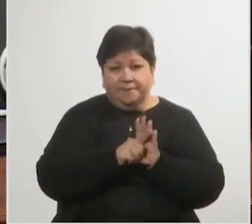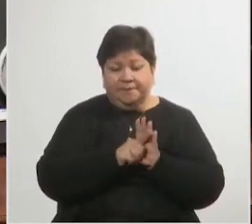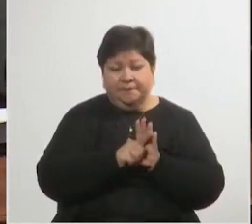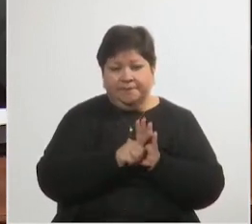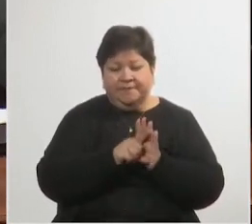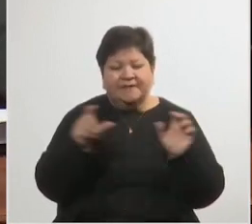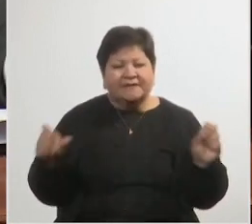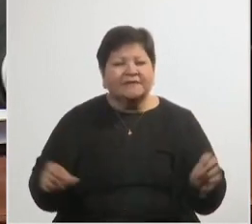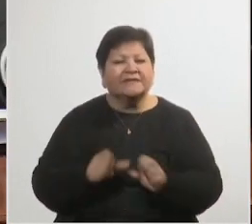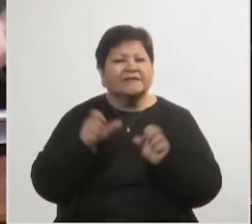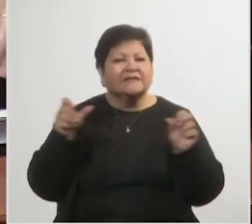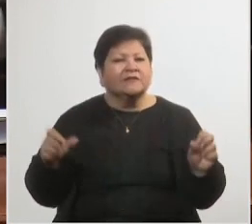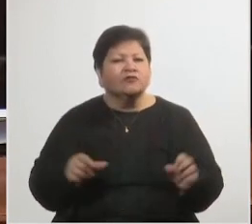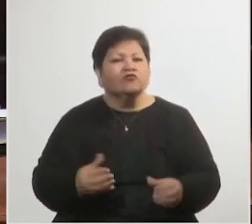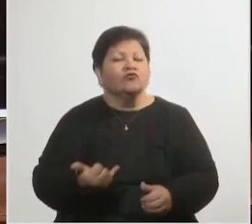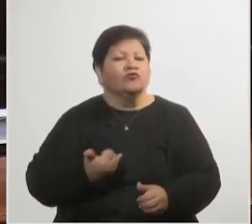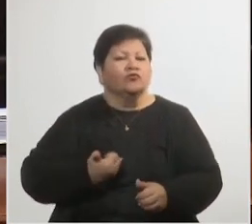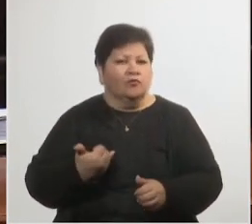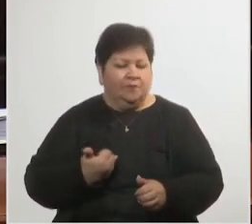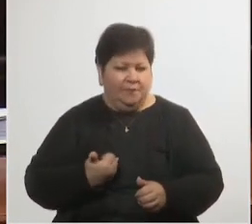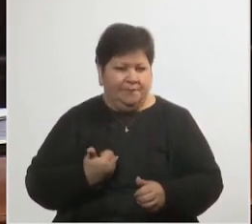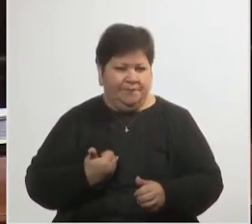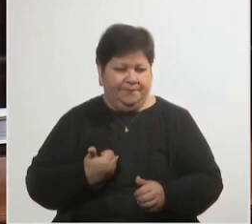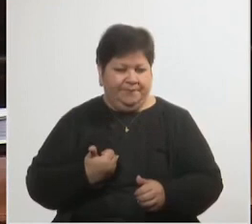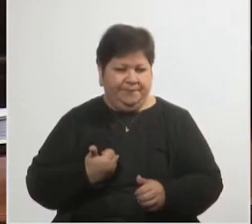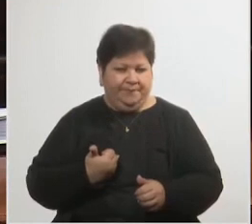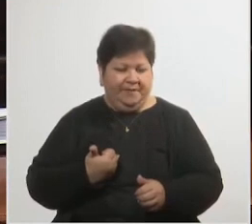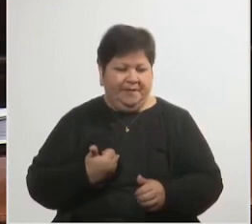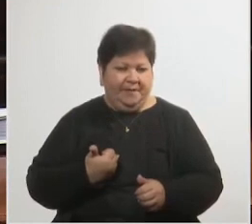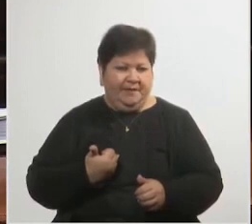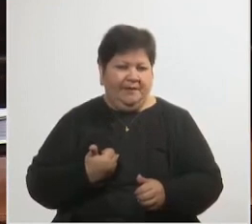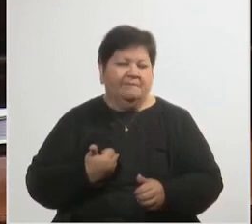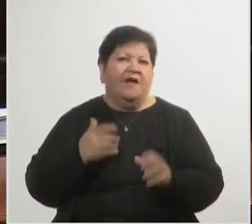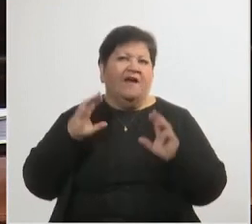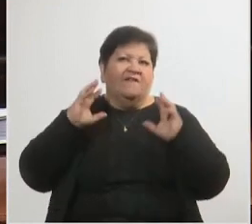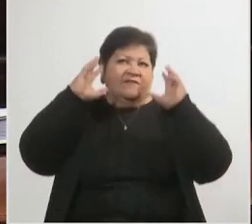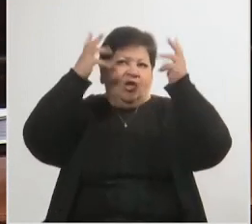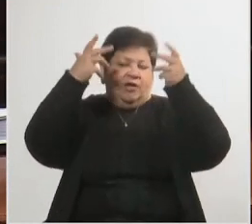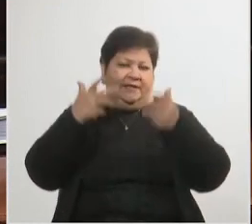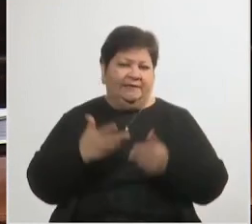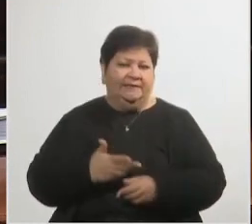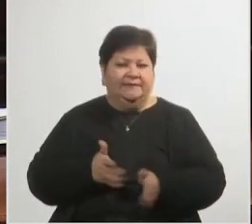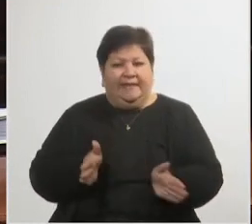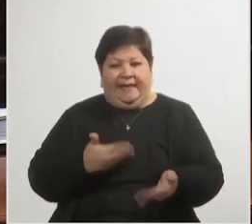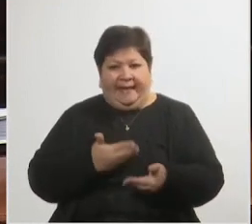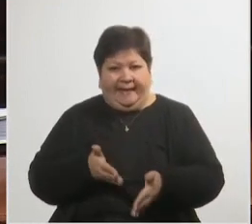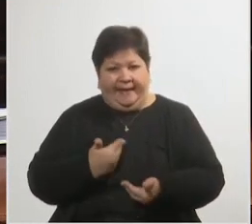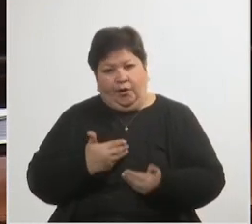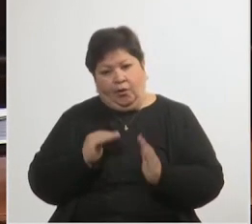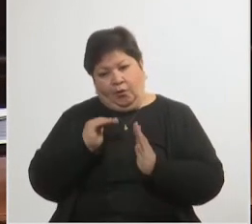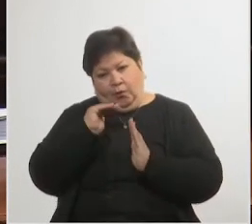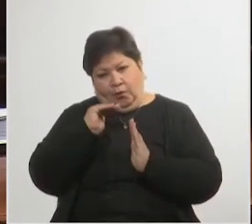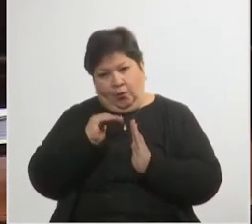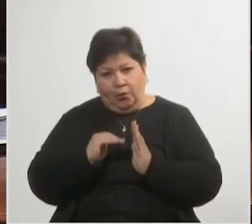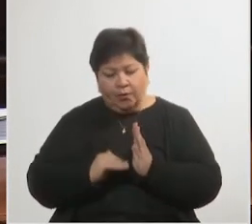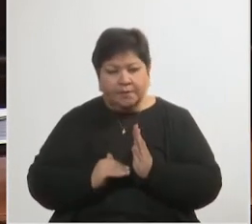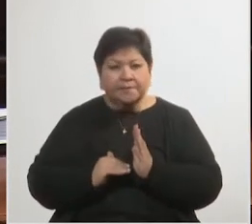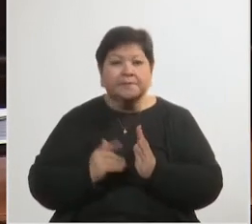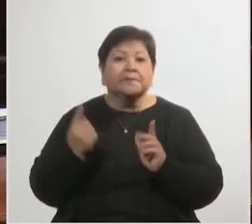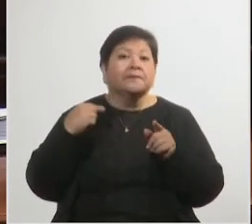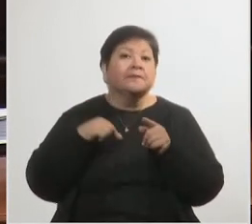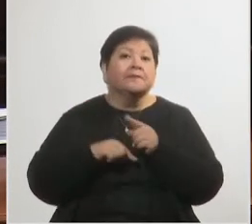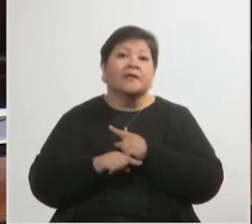hecha con el objetivo de reducir la violencia de género. Creemos que, por el contrario,